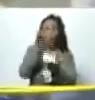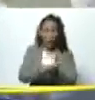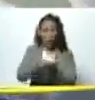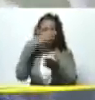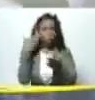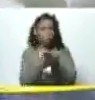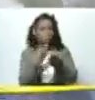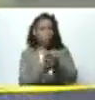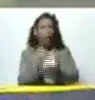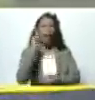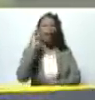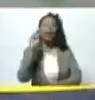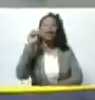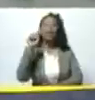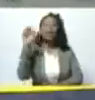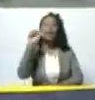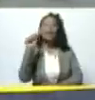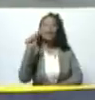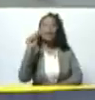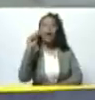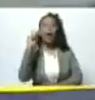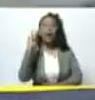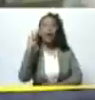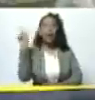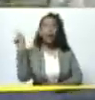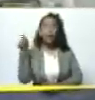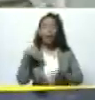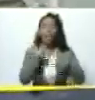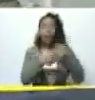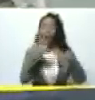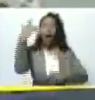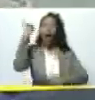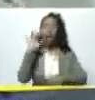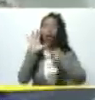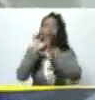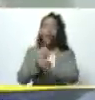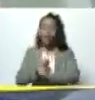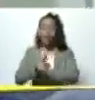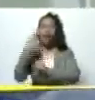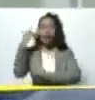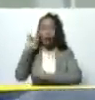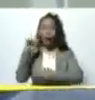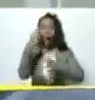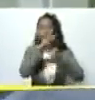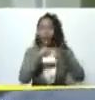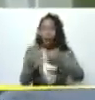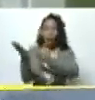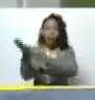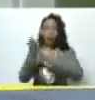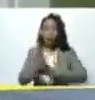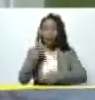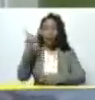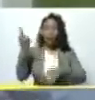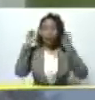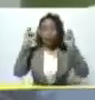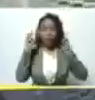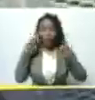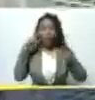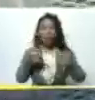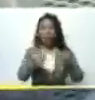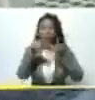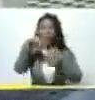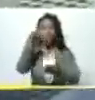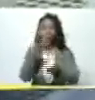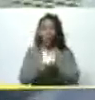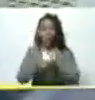por el INSAI esto es importante porque el productor tiene la confianza que el producto que va a recibir es un producto certificado